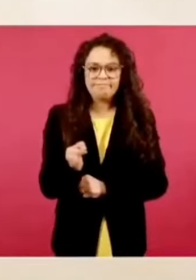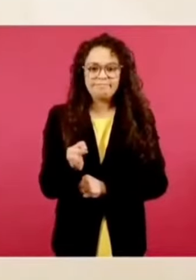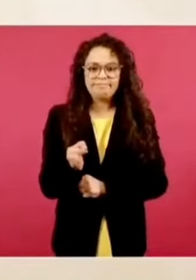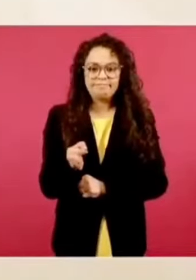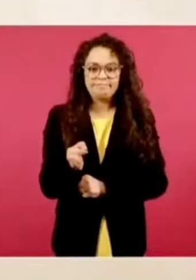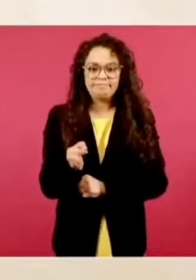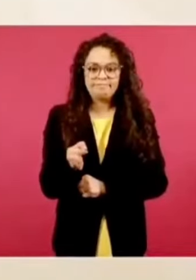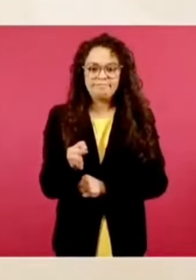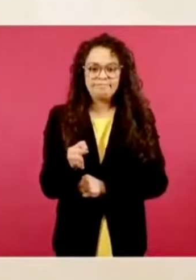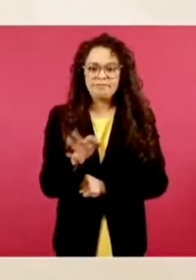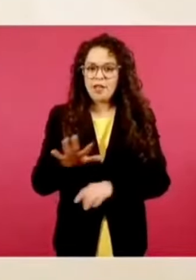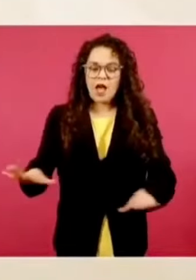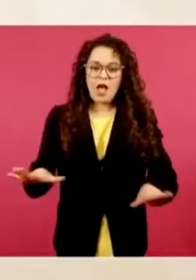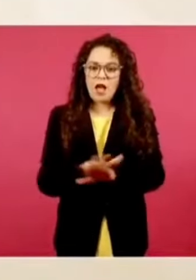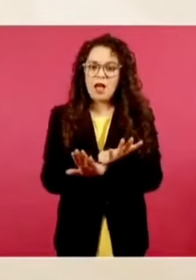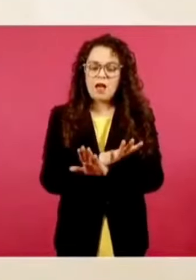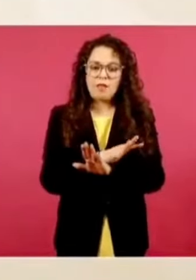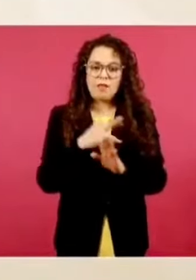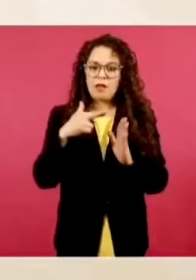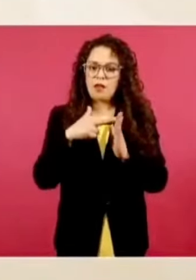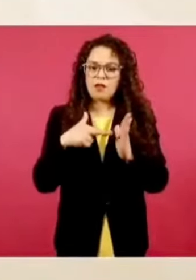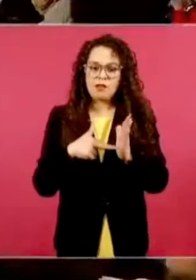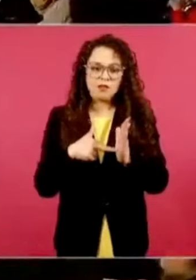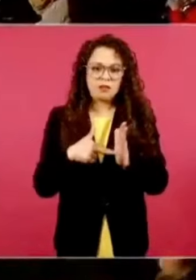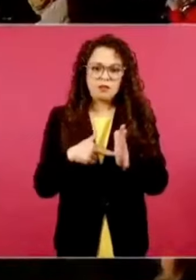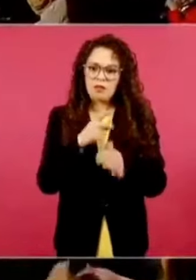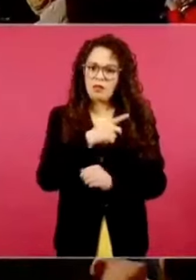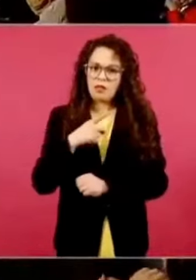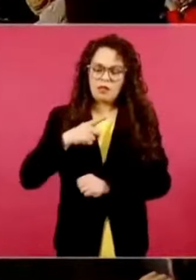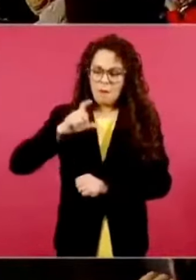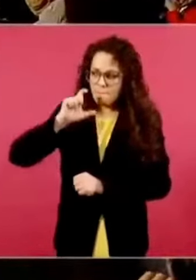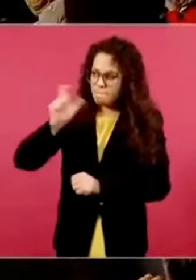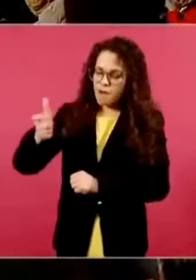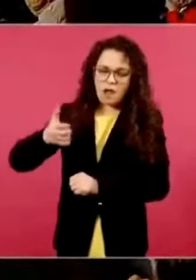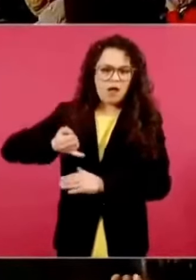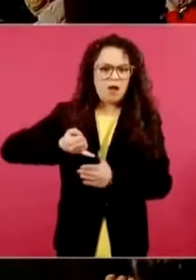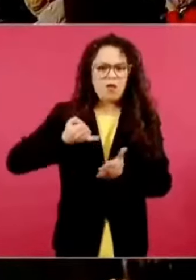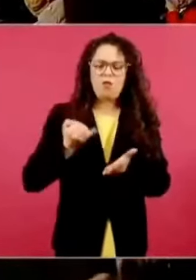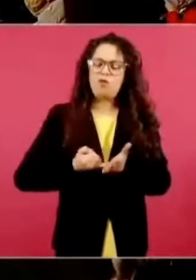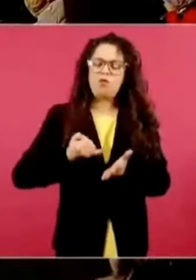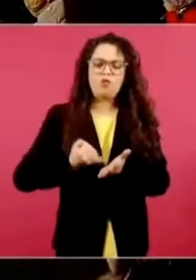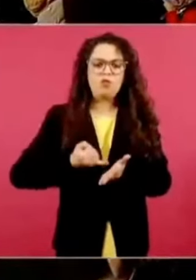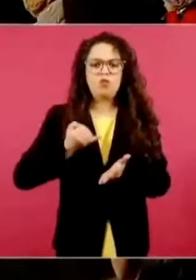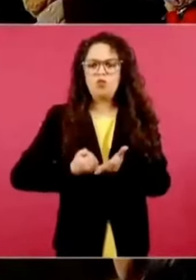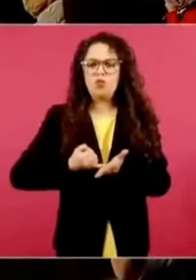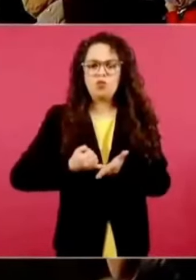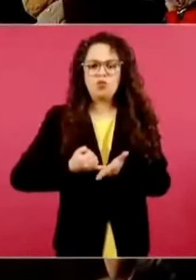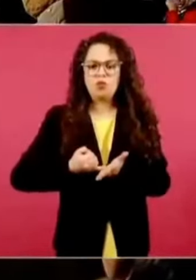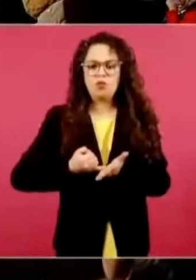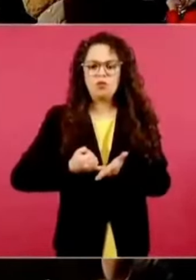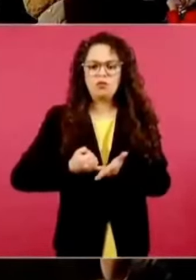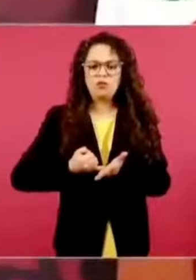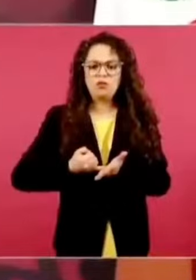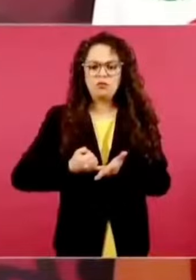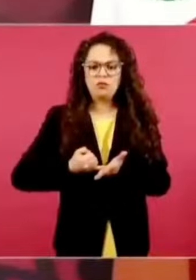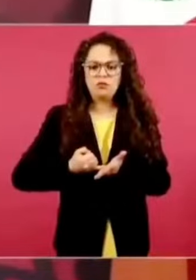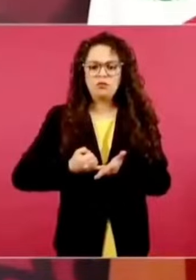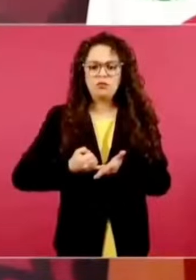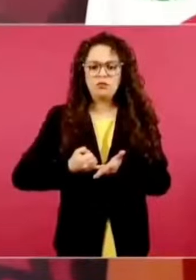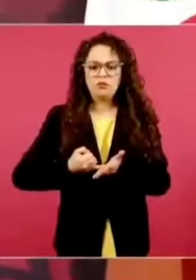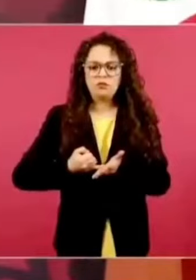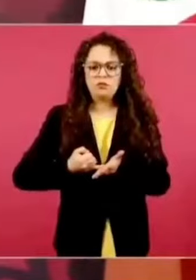de que son otras reglas y pues a nadie le